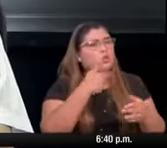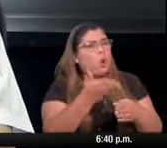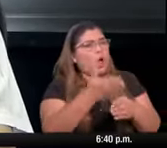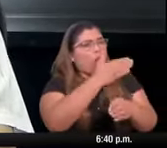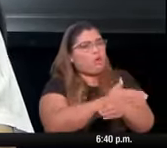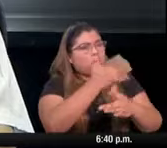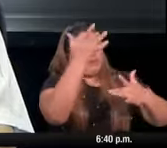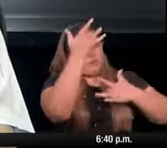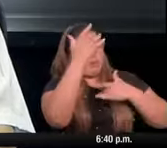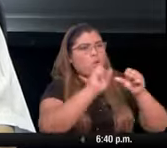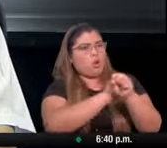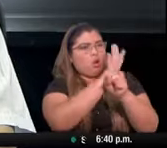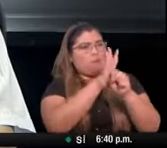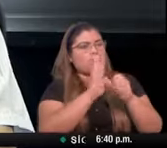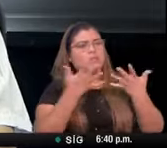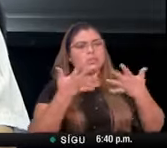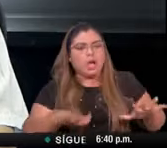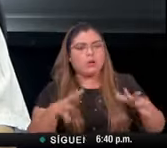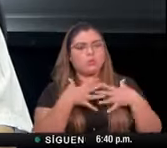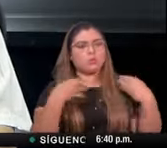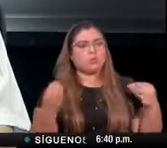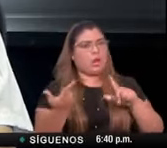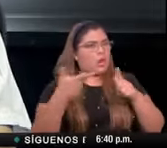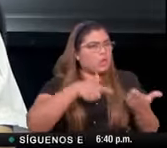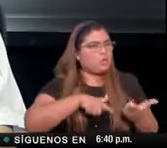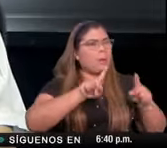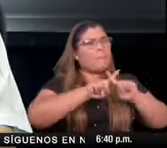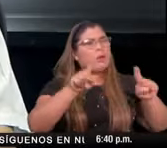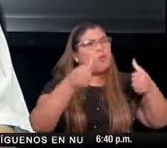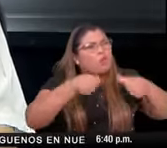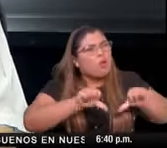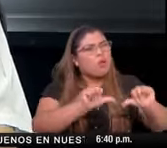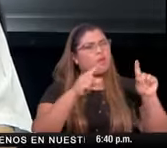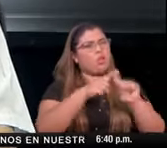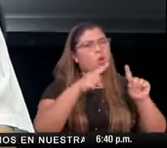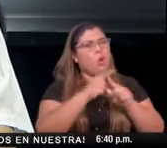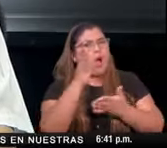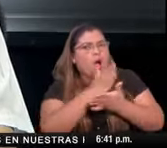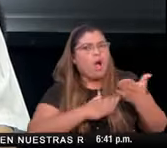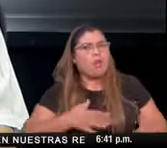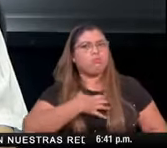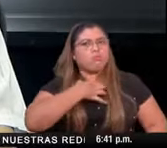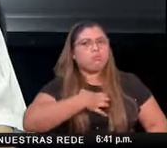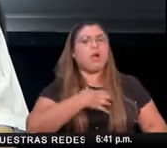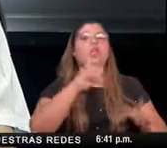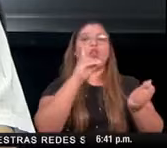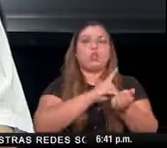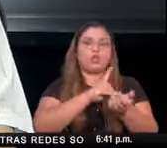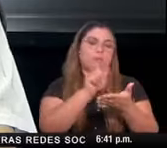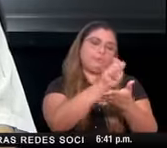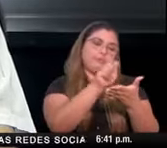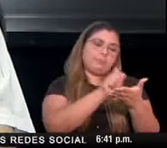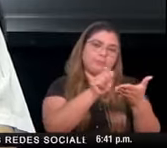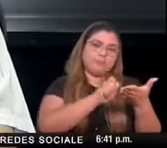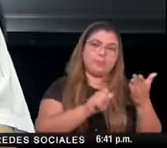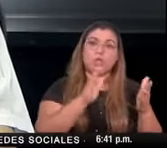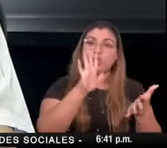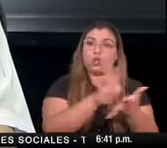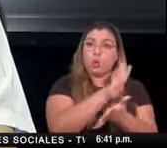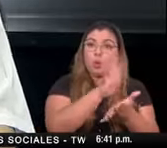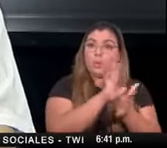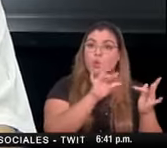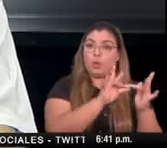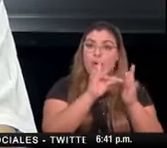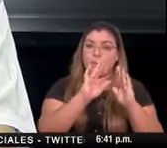referencia usted tendrá que esperar que aquellos pacientes que tengan su referencia sean atendidos porque esa es la prioridad y ese es el